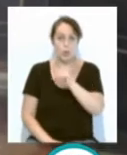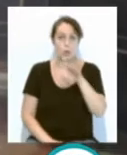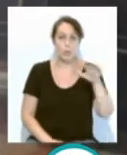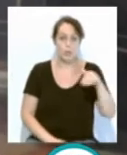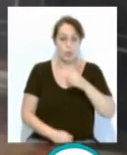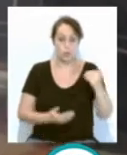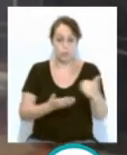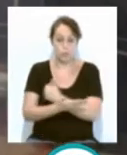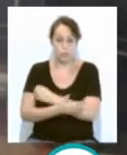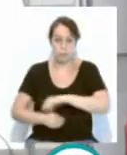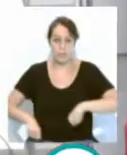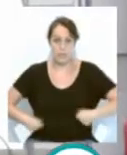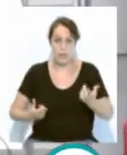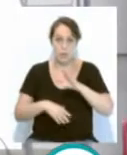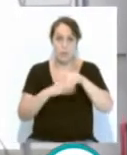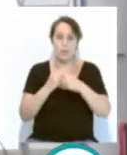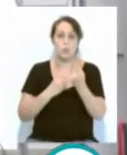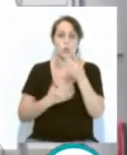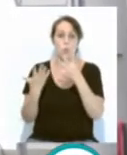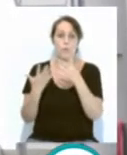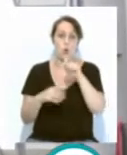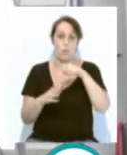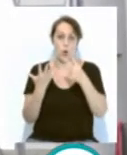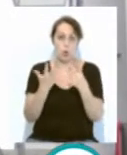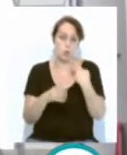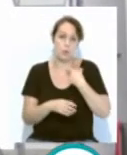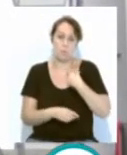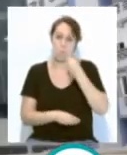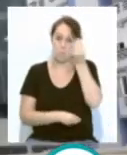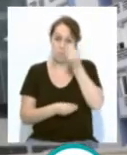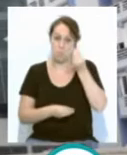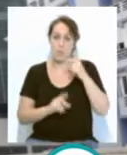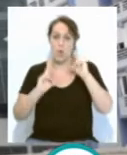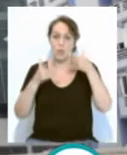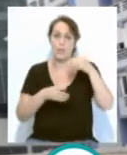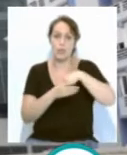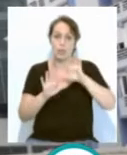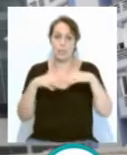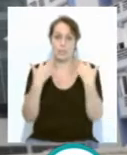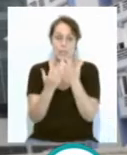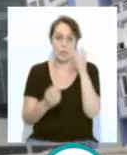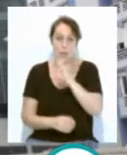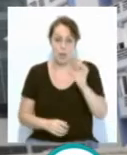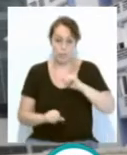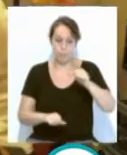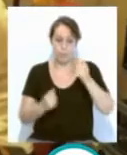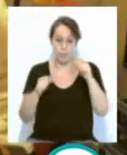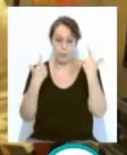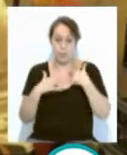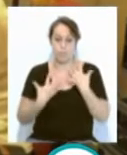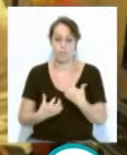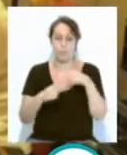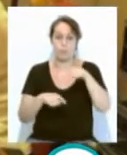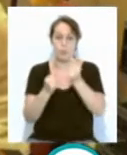de ingresos y gastos, además de los 9,8 de la previsible venta del hotel del Estadio Carranza. La aprobación definitiva en pleno de este